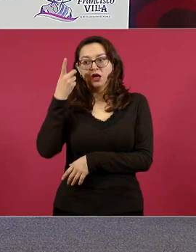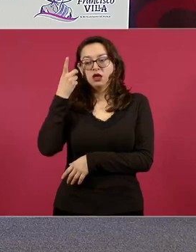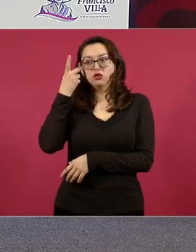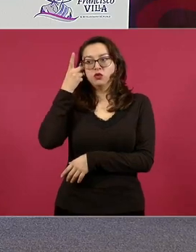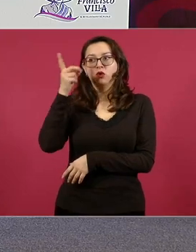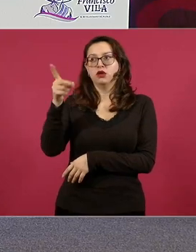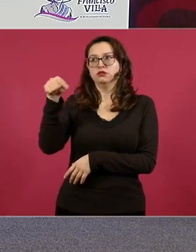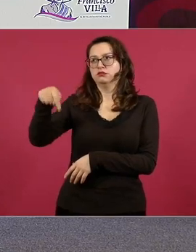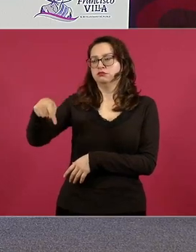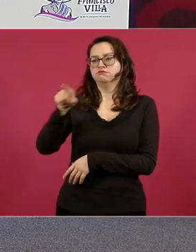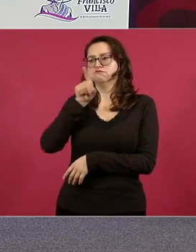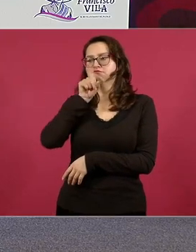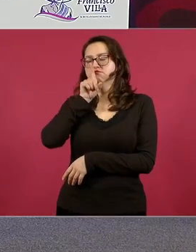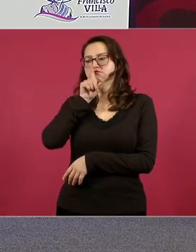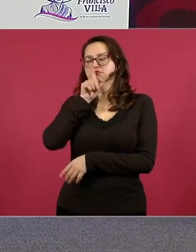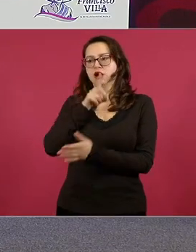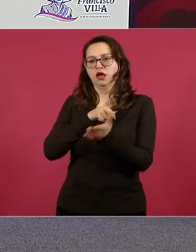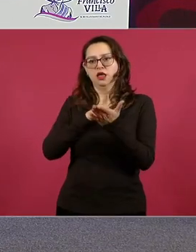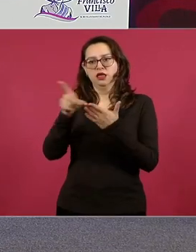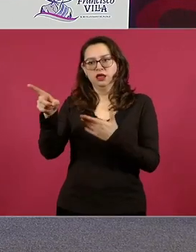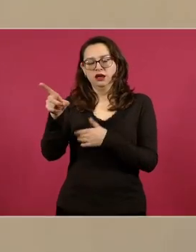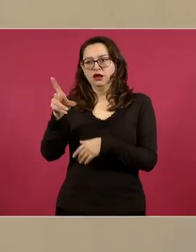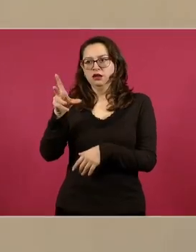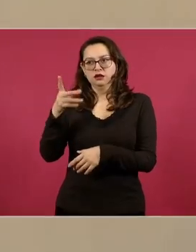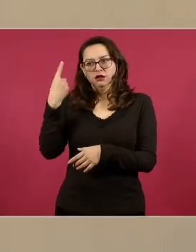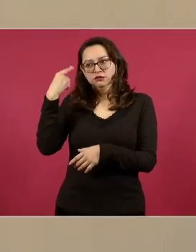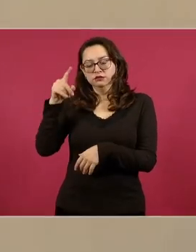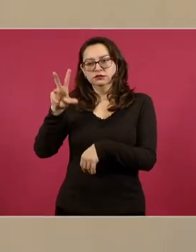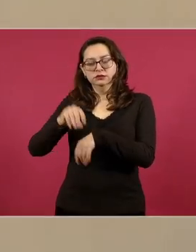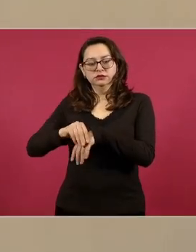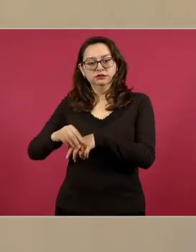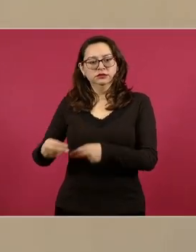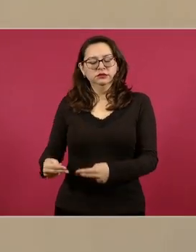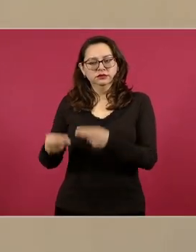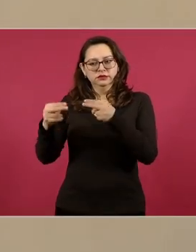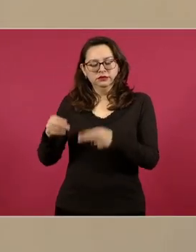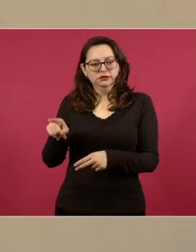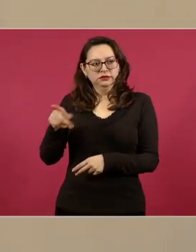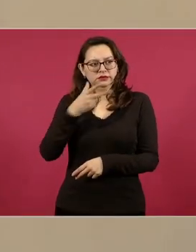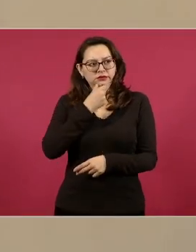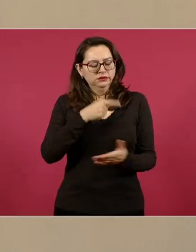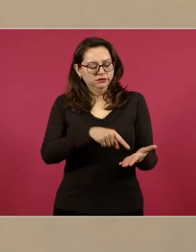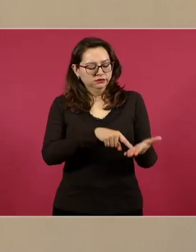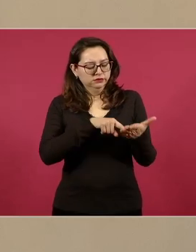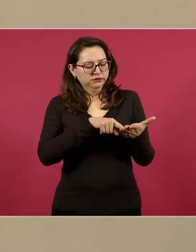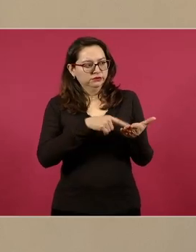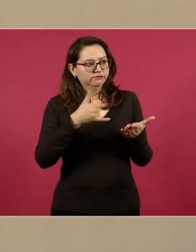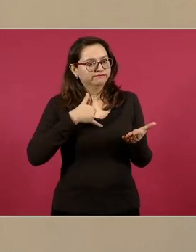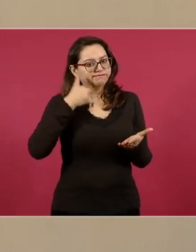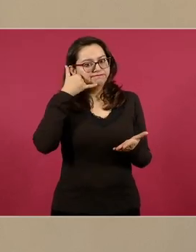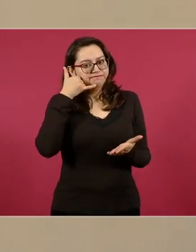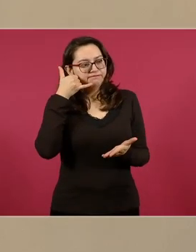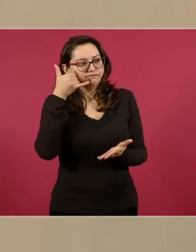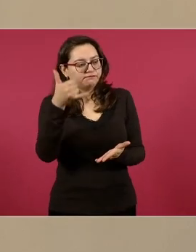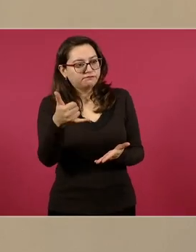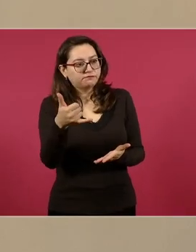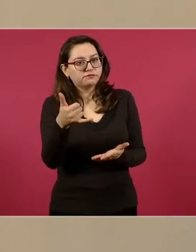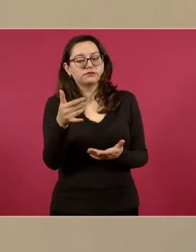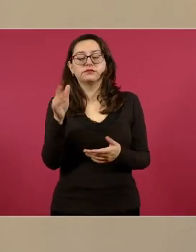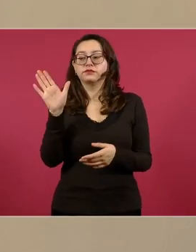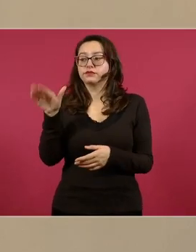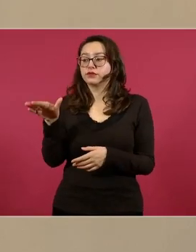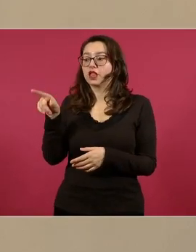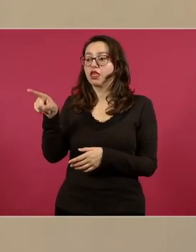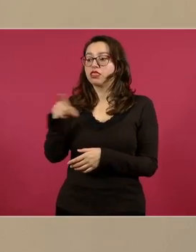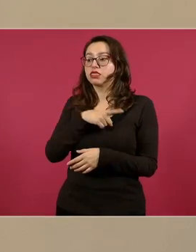El encargado del negocio se comunicó al número indicado, le instruyeron que tenía que pagar